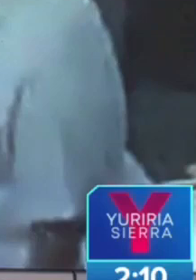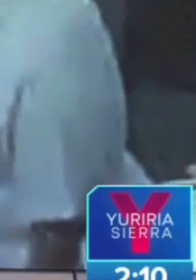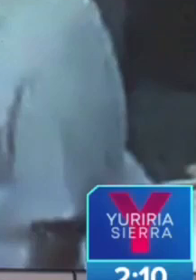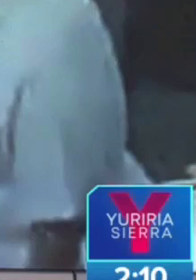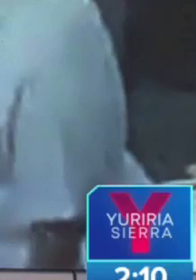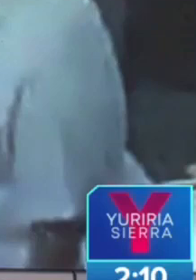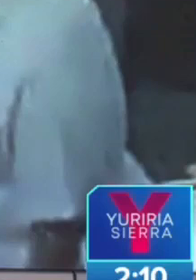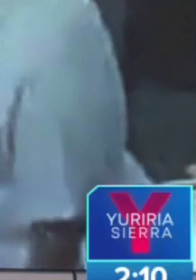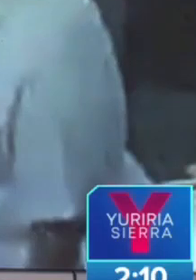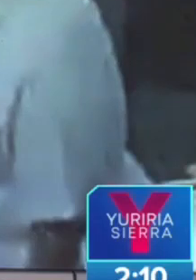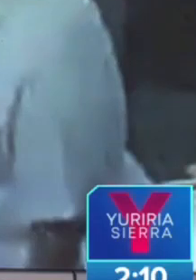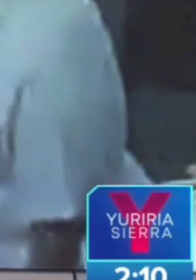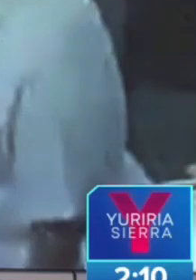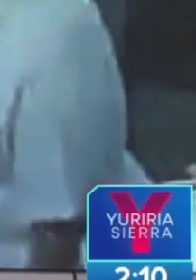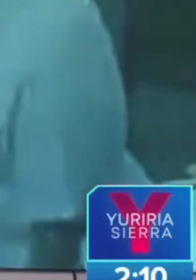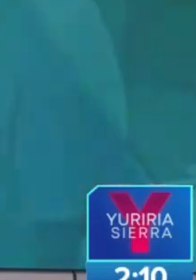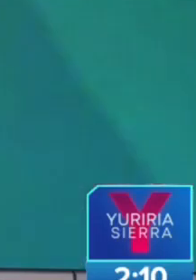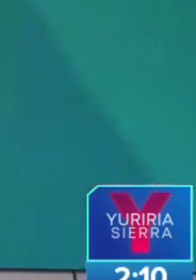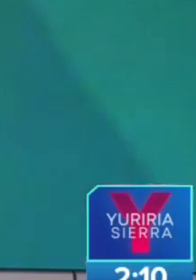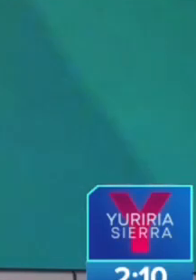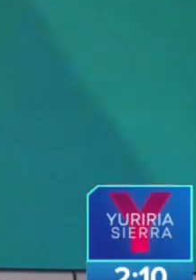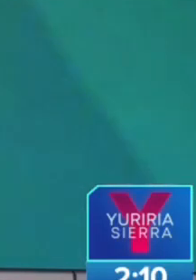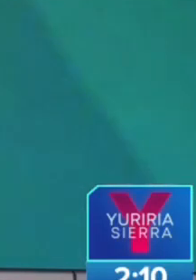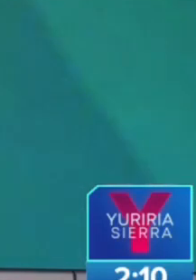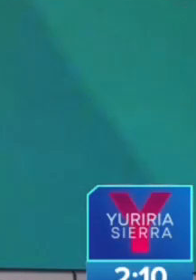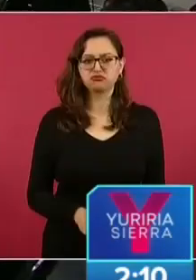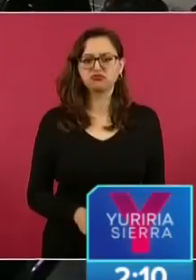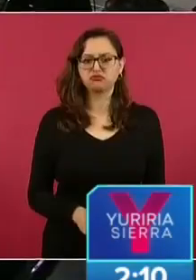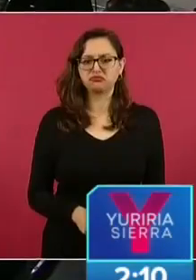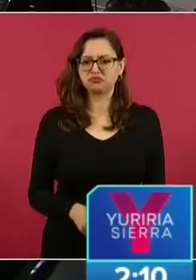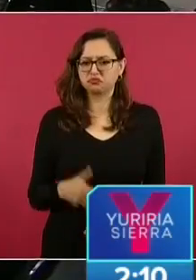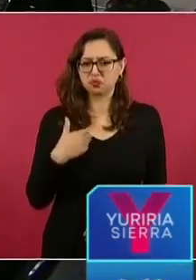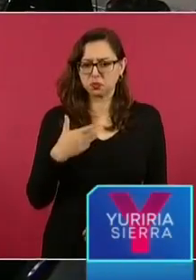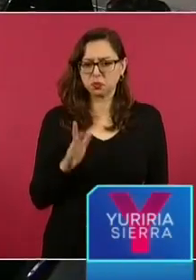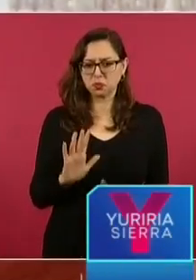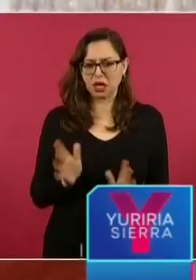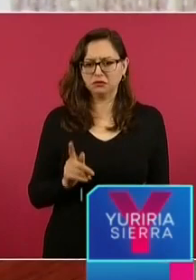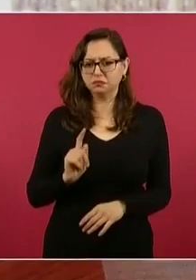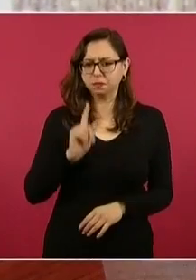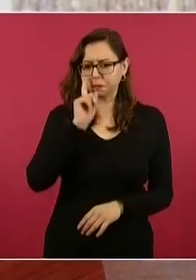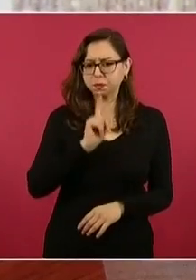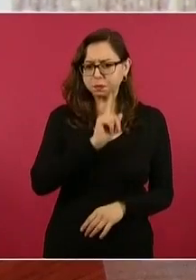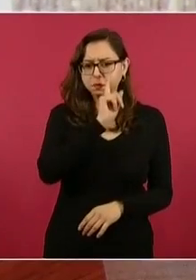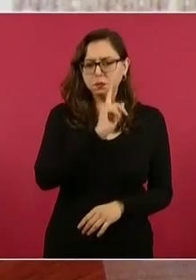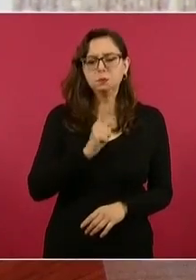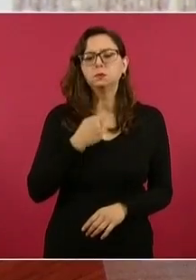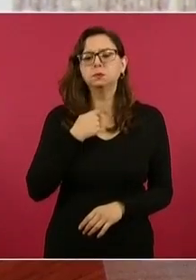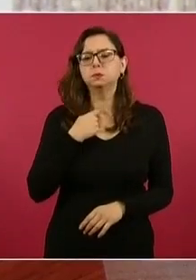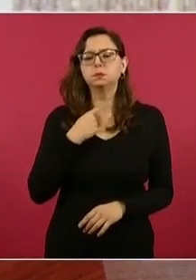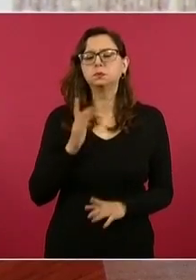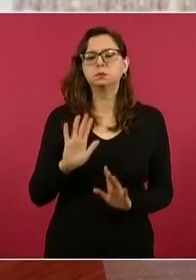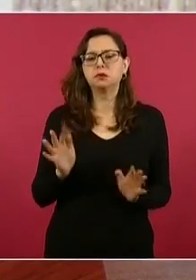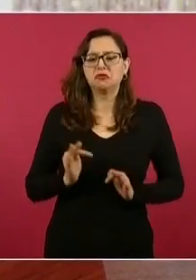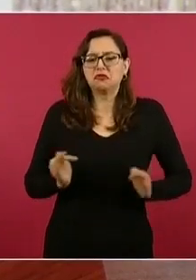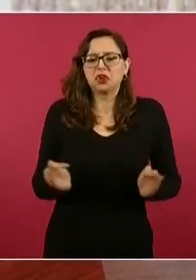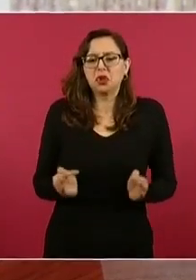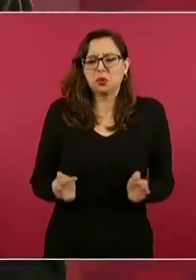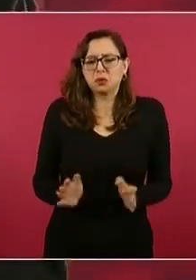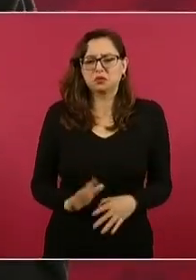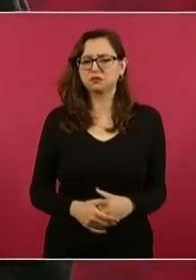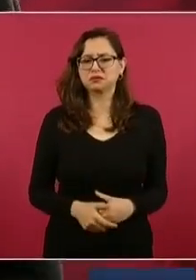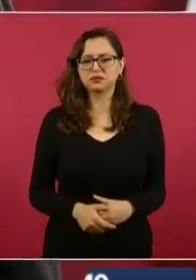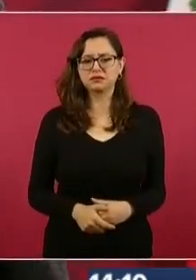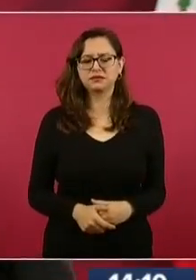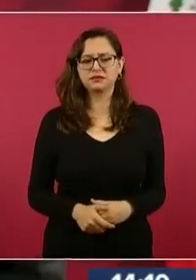Y en otra información, por segundo día consecutivo, López Obrador se presentó a la mañanera con la voz muy ronca. Pese a esto, el mandatario